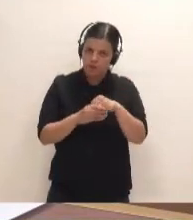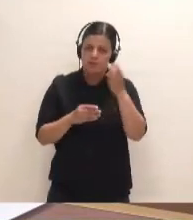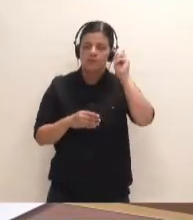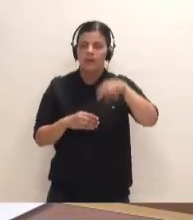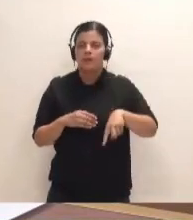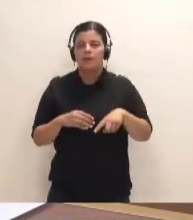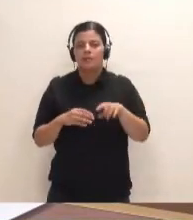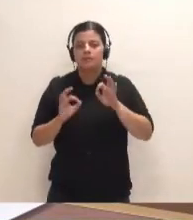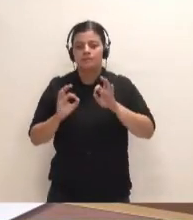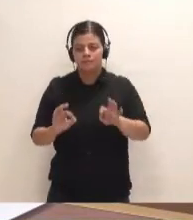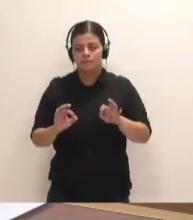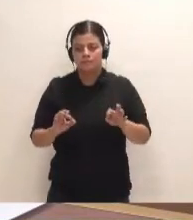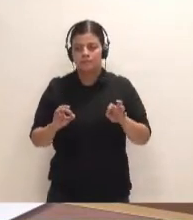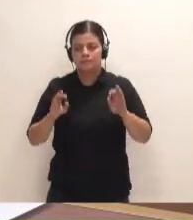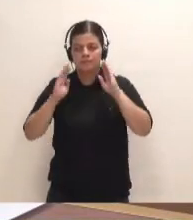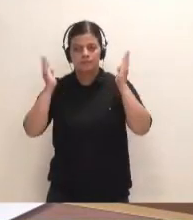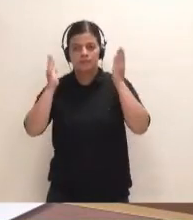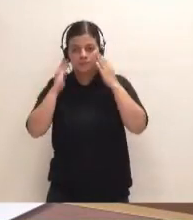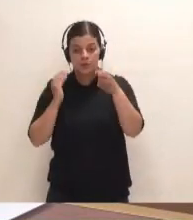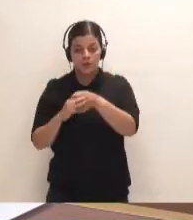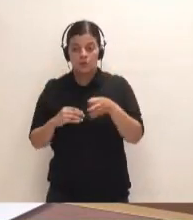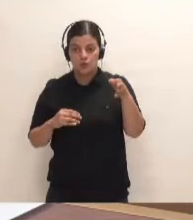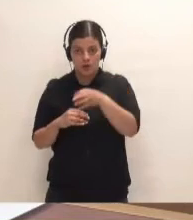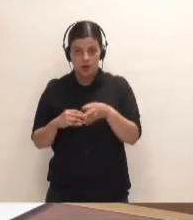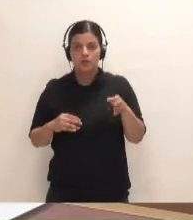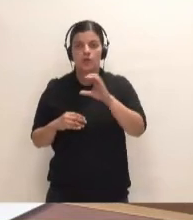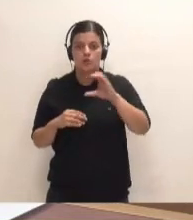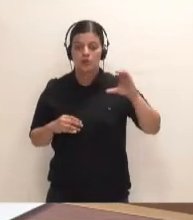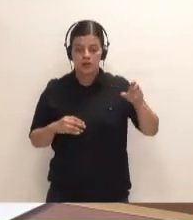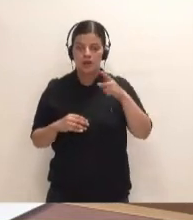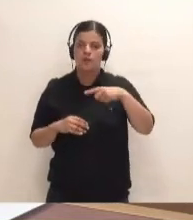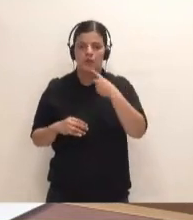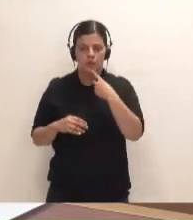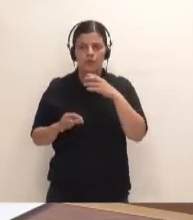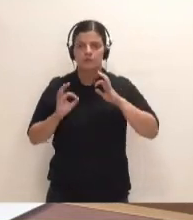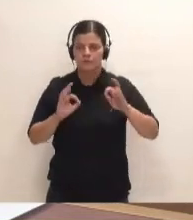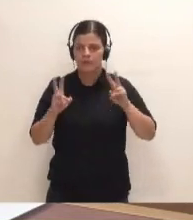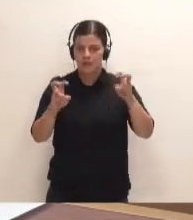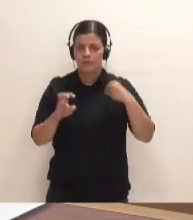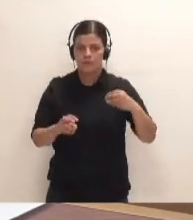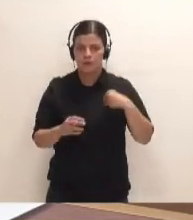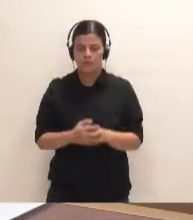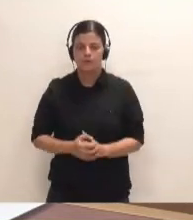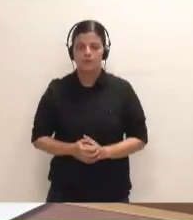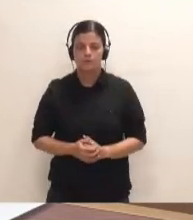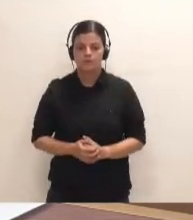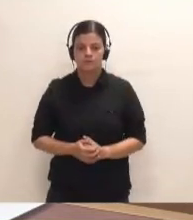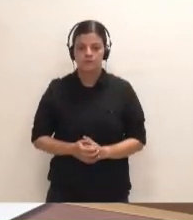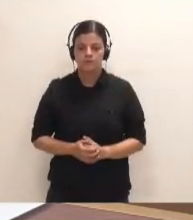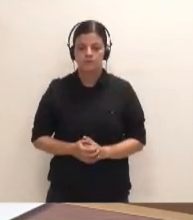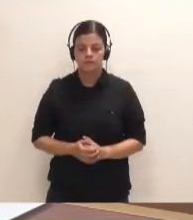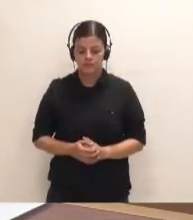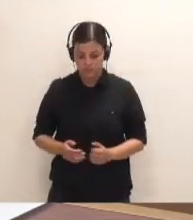Insular de Coalición Canaria también supuso un punto de inflexión en este asunto. Y creemos